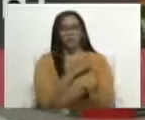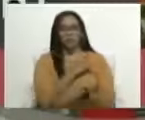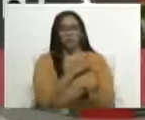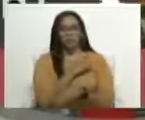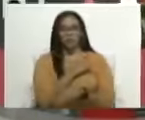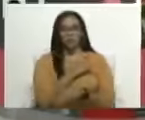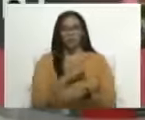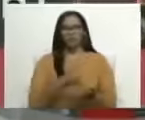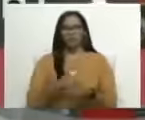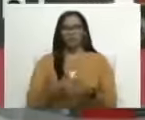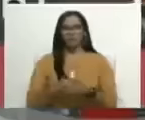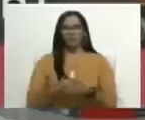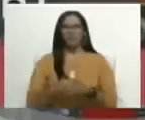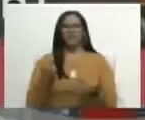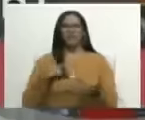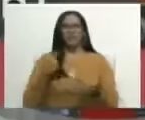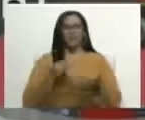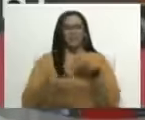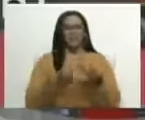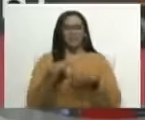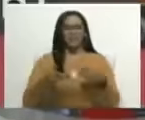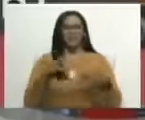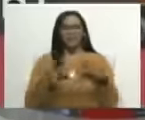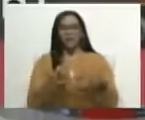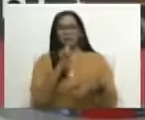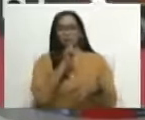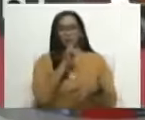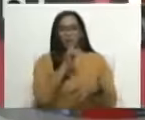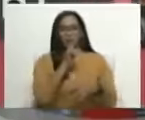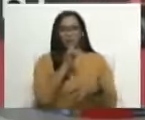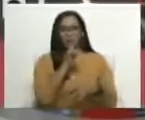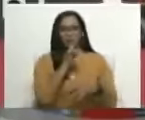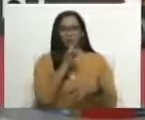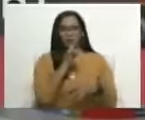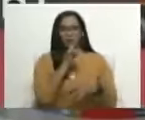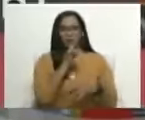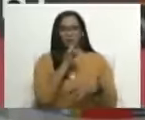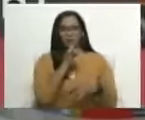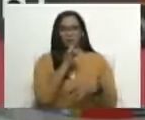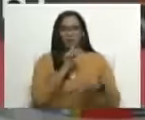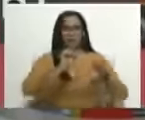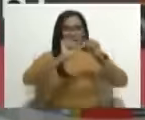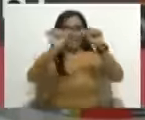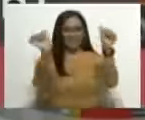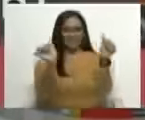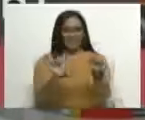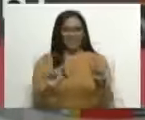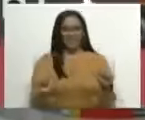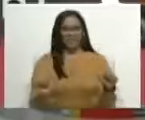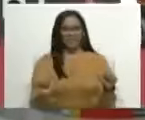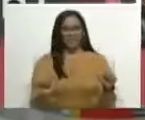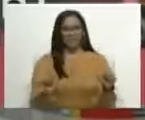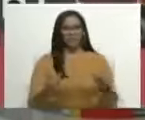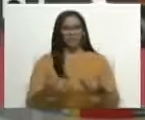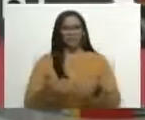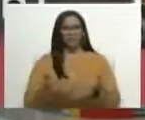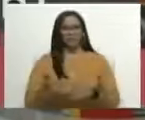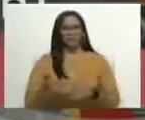Hay que hacer jornadas informativas, artísticas, de